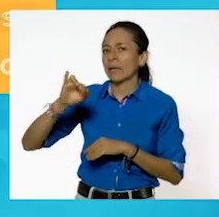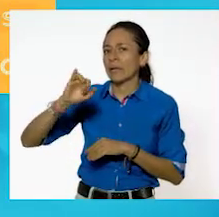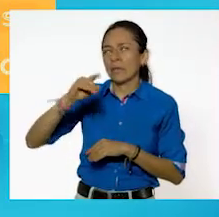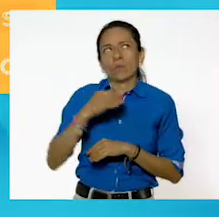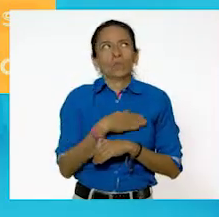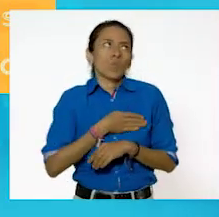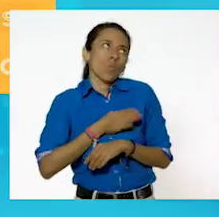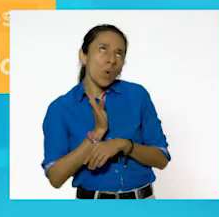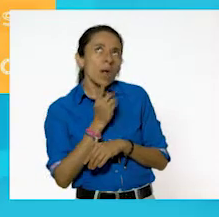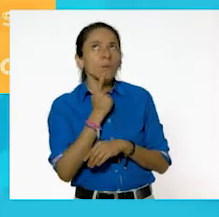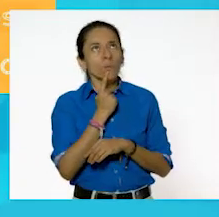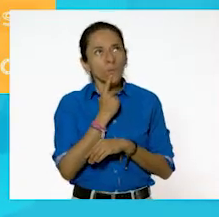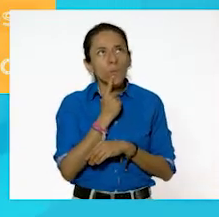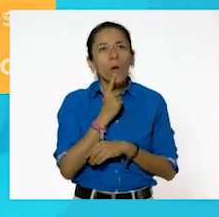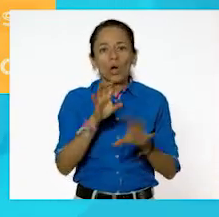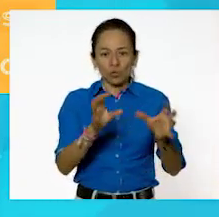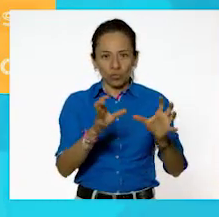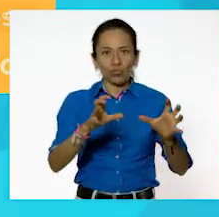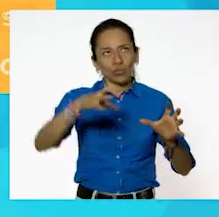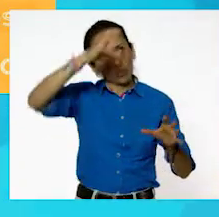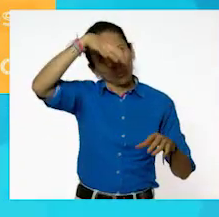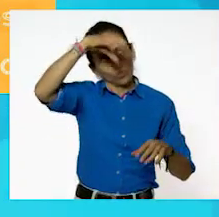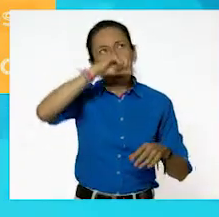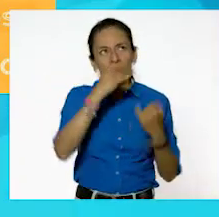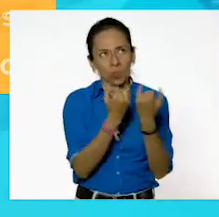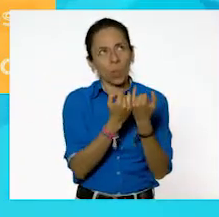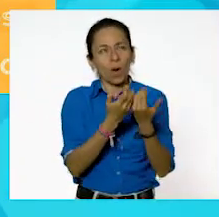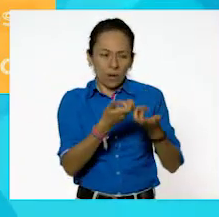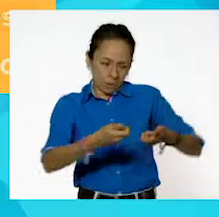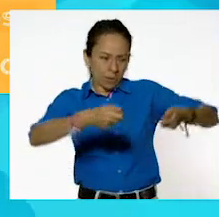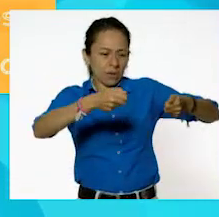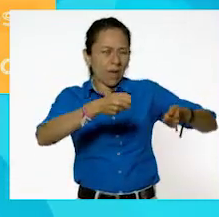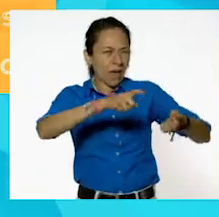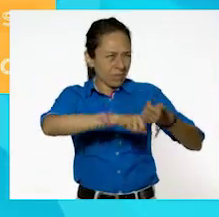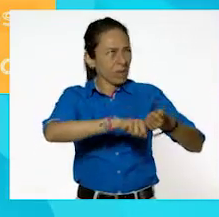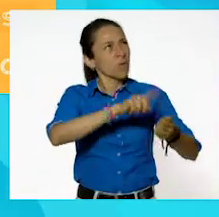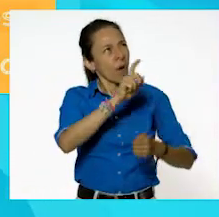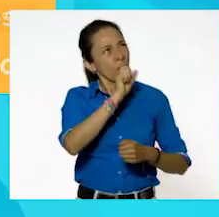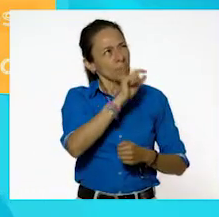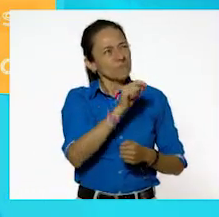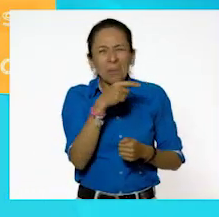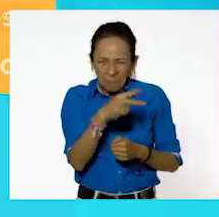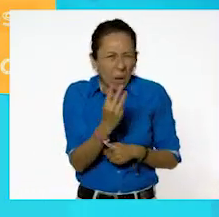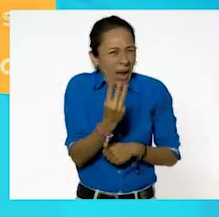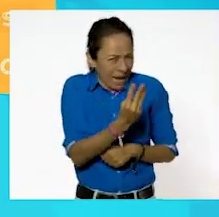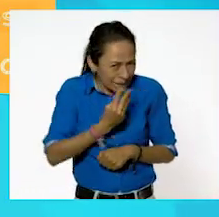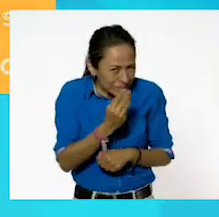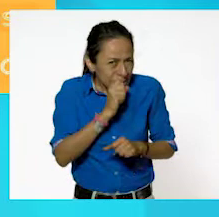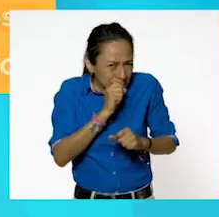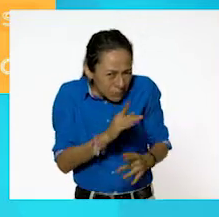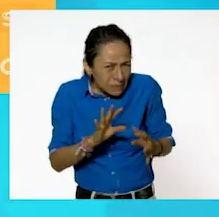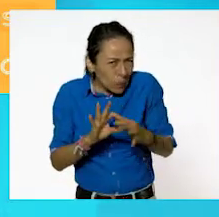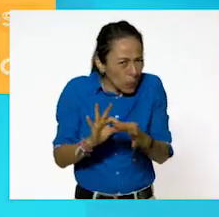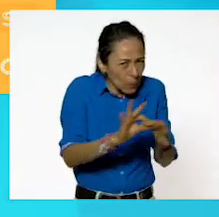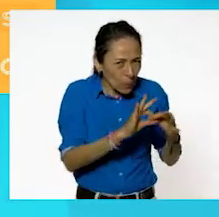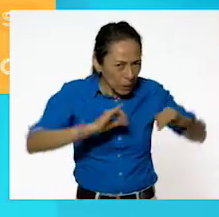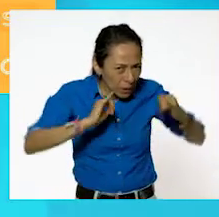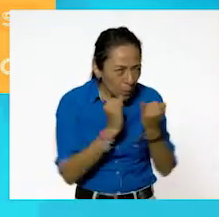lo veo y supongo que la olla también, pero no, no. A ver, las tres tienen algo en común y creo que es el vapor.